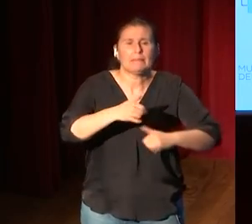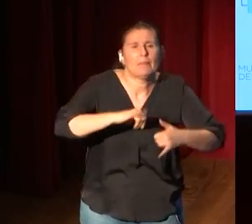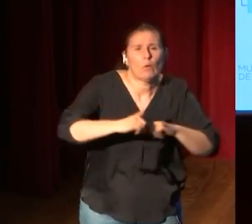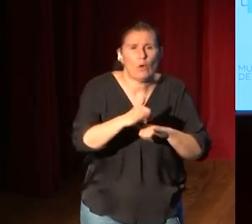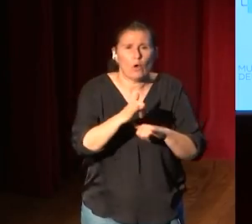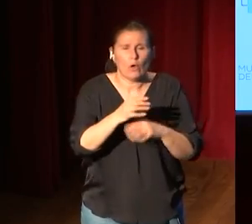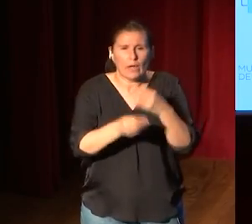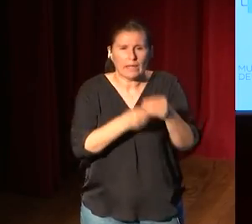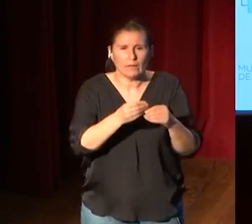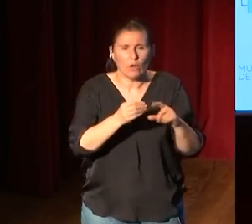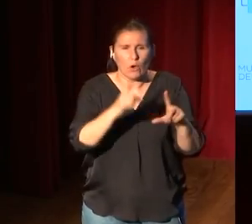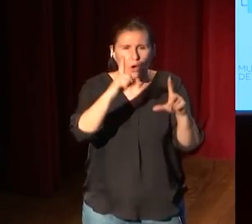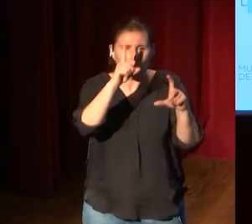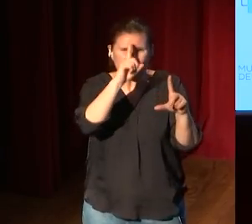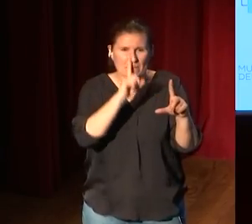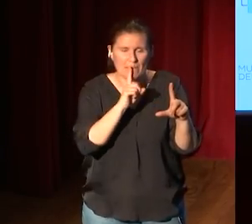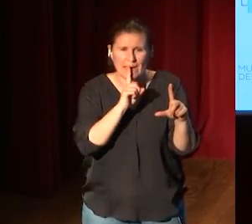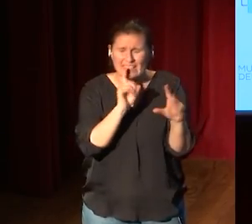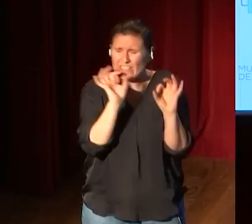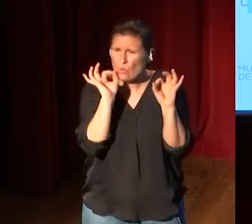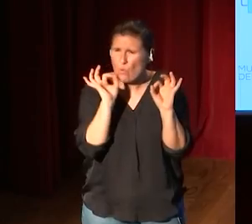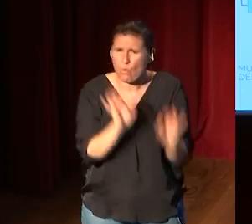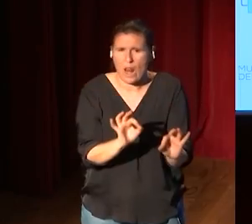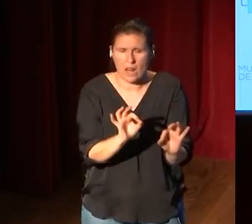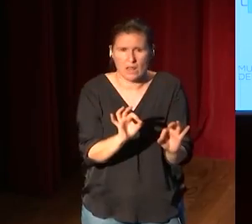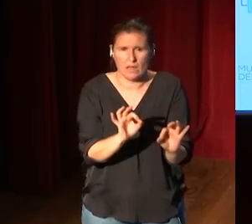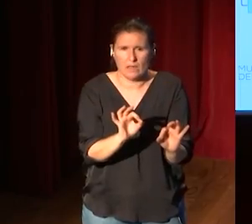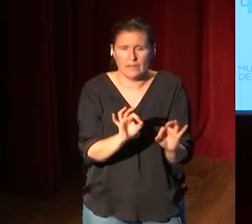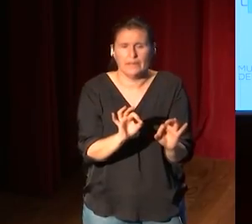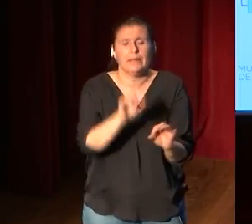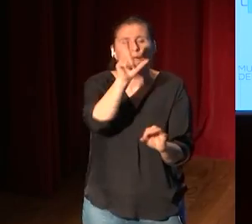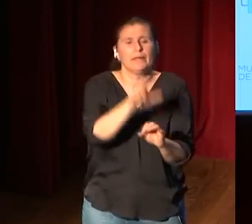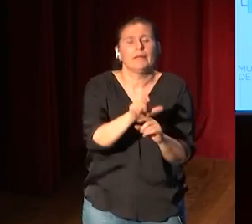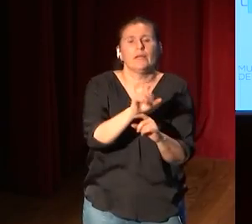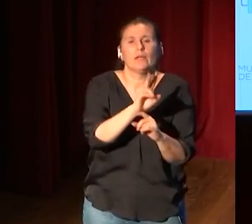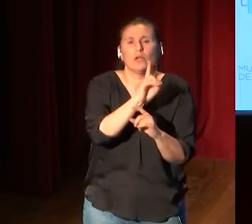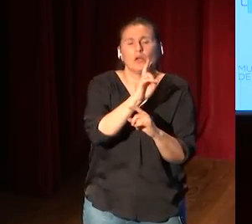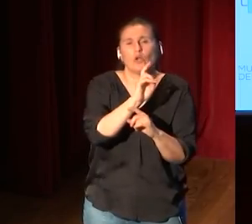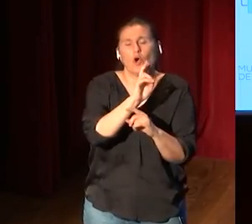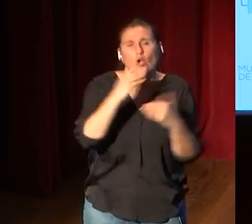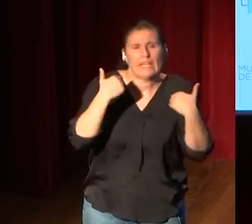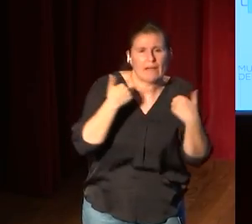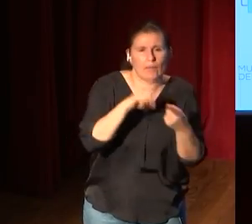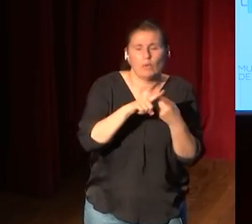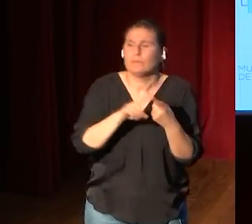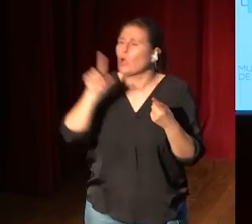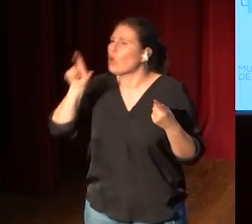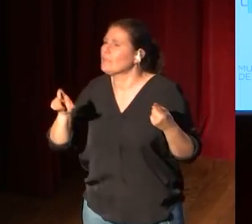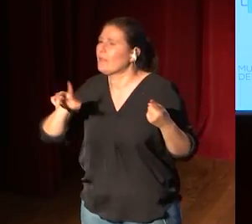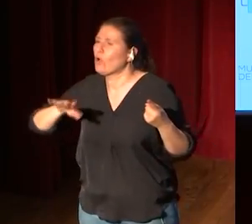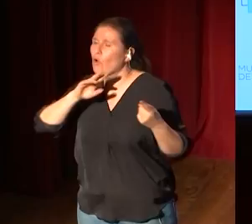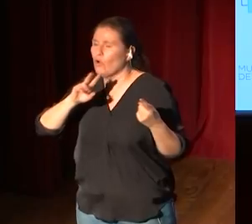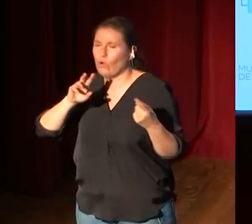imagen clavada del museo hizo conservador conservador digital educación educación